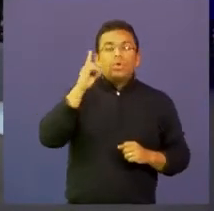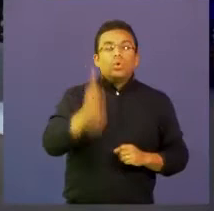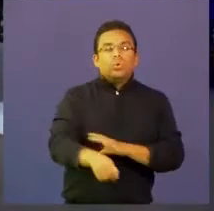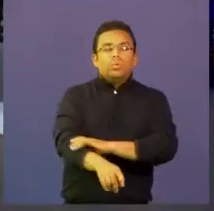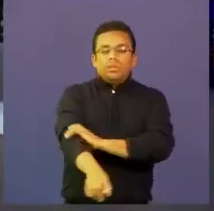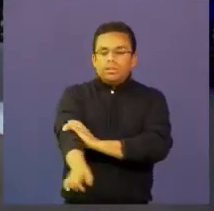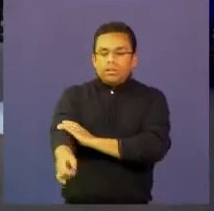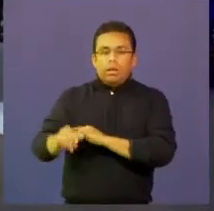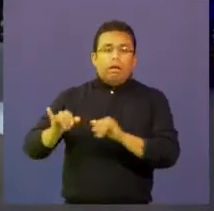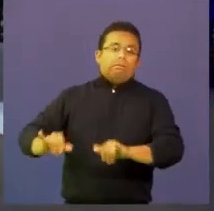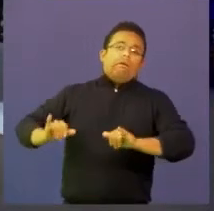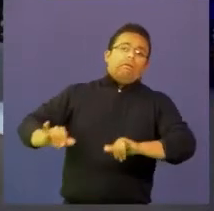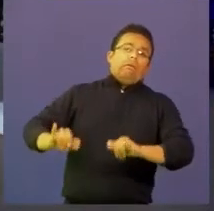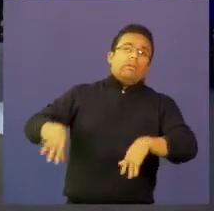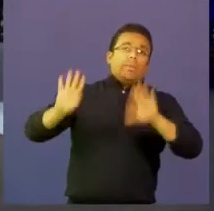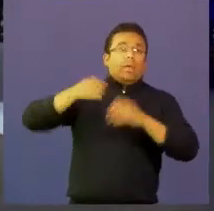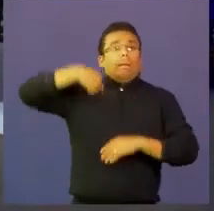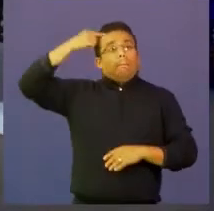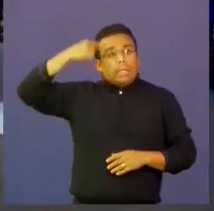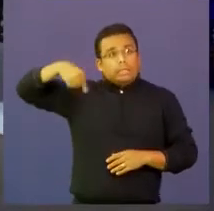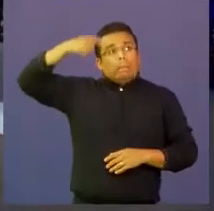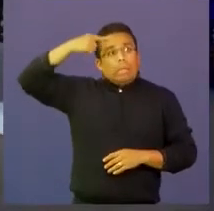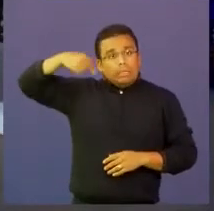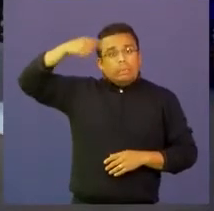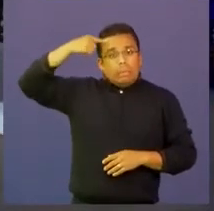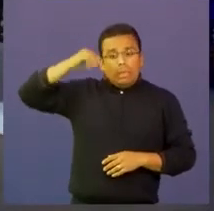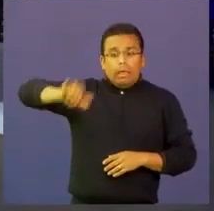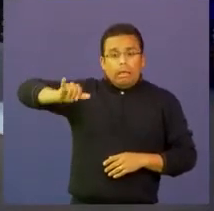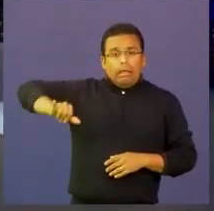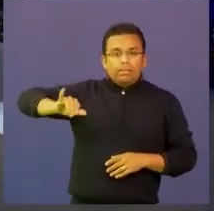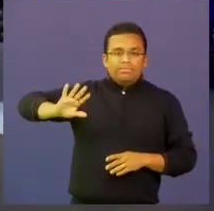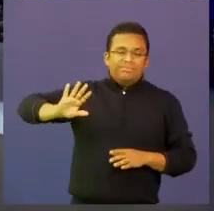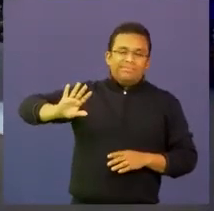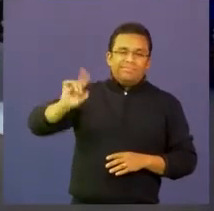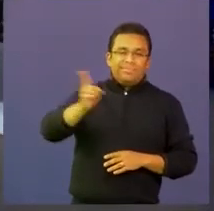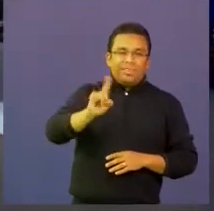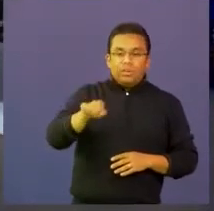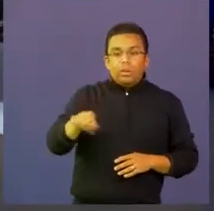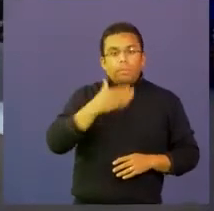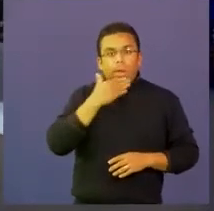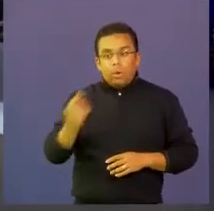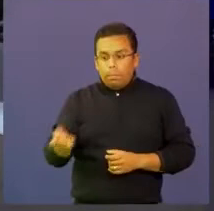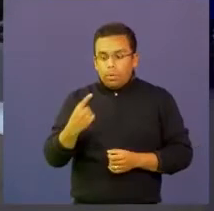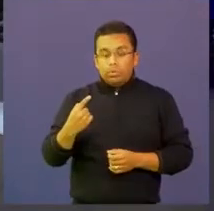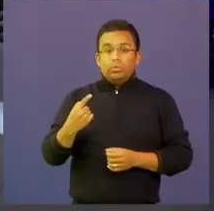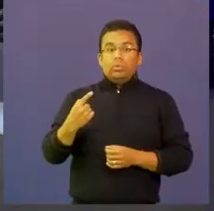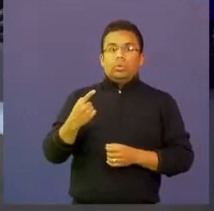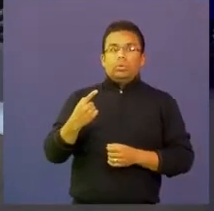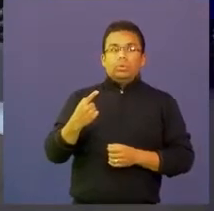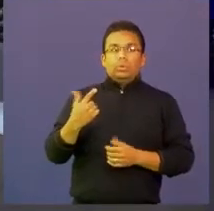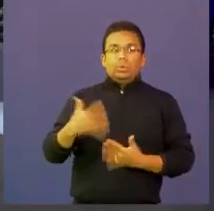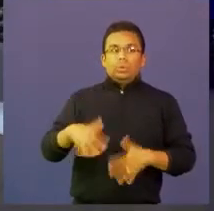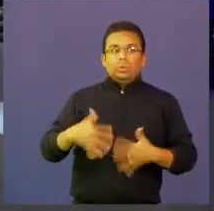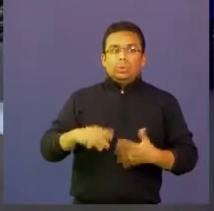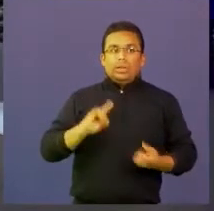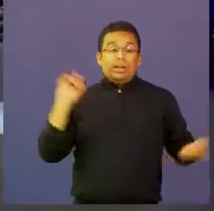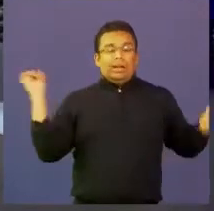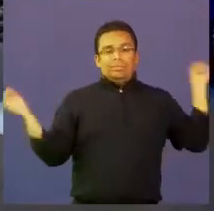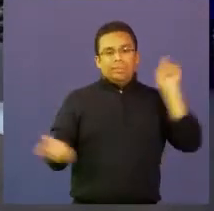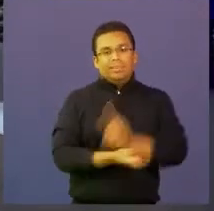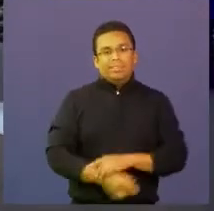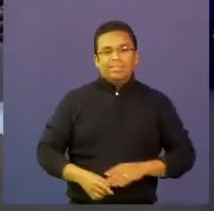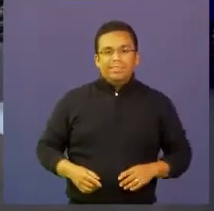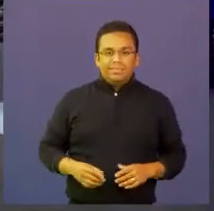siempre estamos pensando y los chicos nos hacen preguntas que nos hacen replantear todo entonces sí me parece súper importante